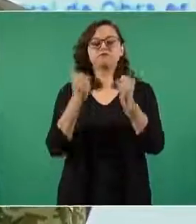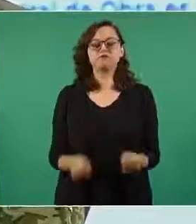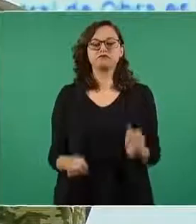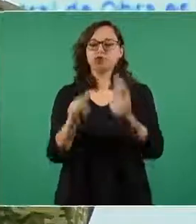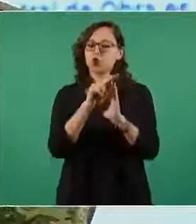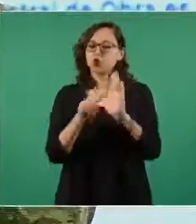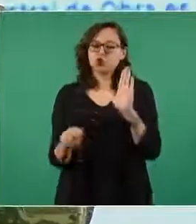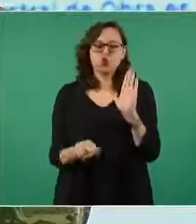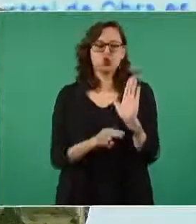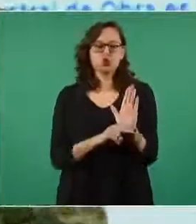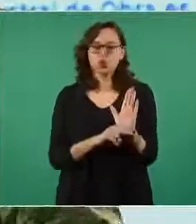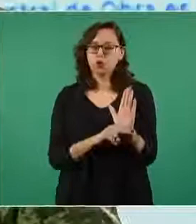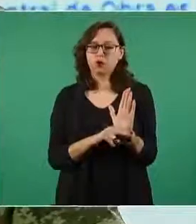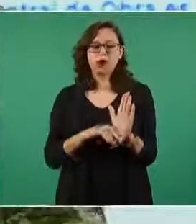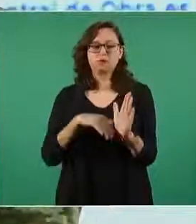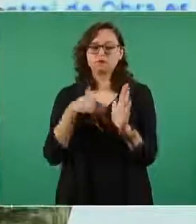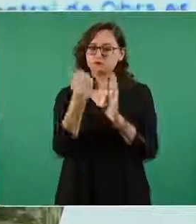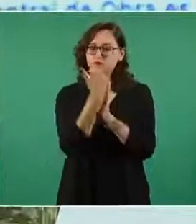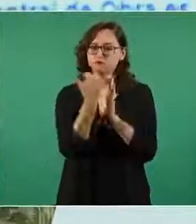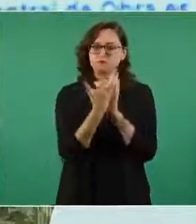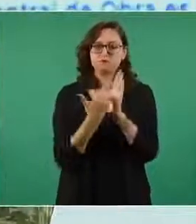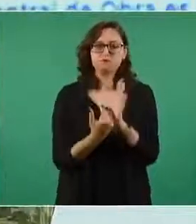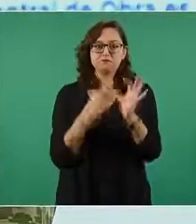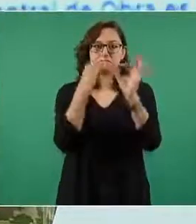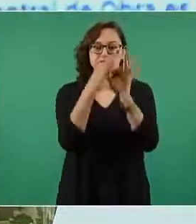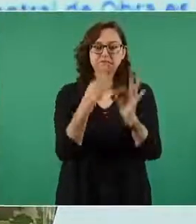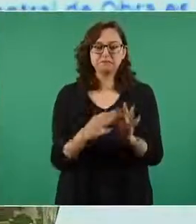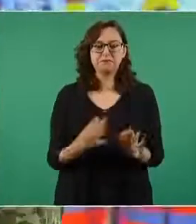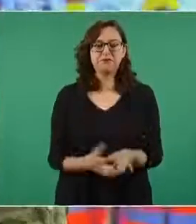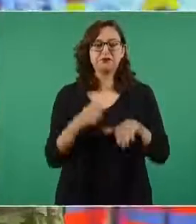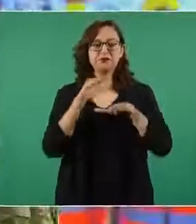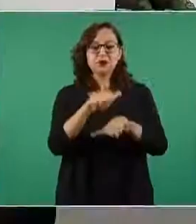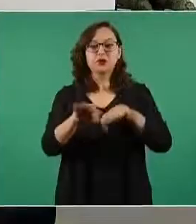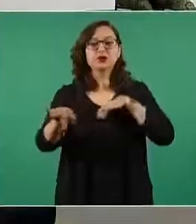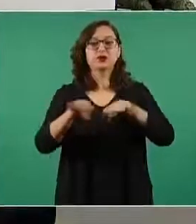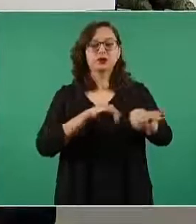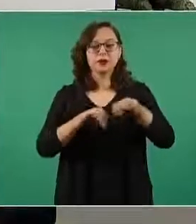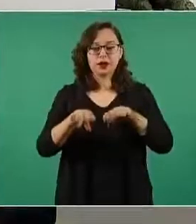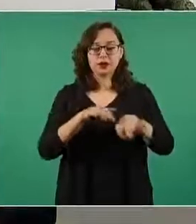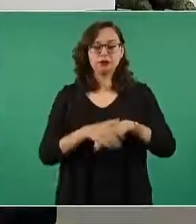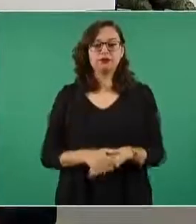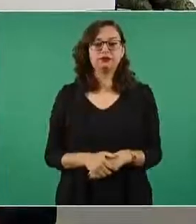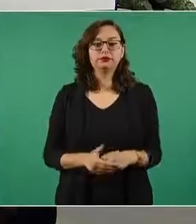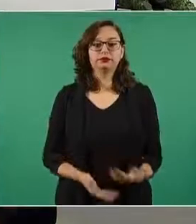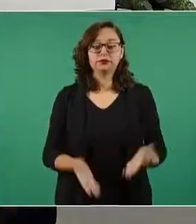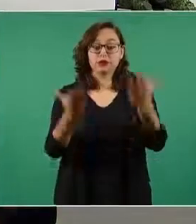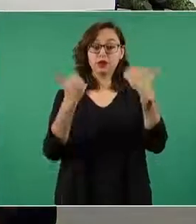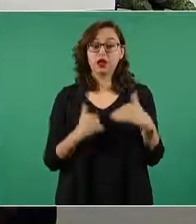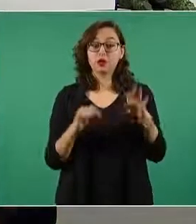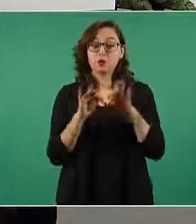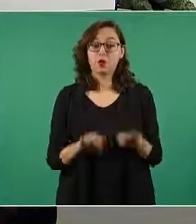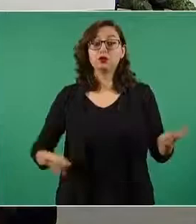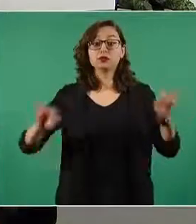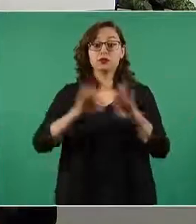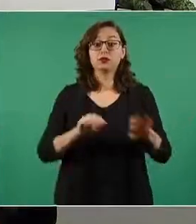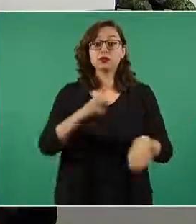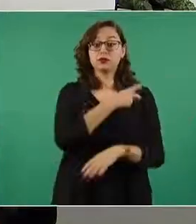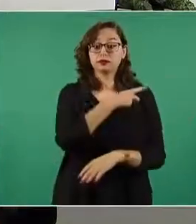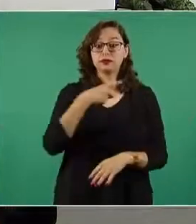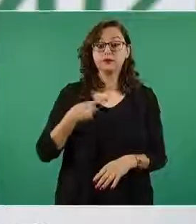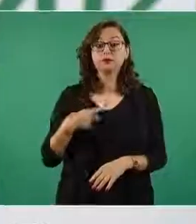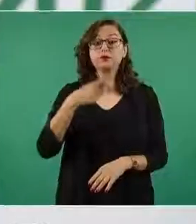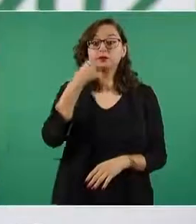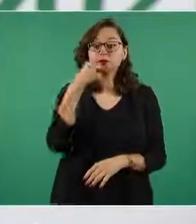normatividad en materia de trabajo ahora es importante recalcarlo una